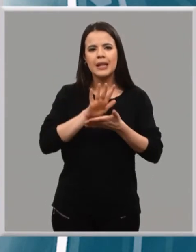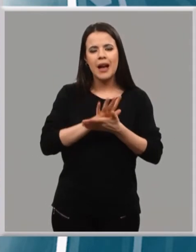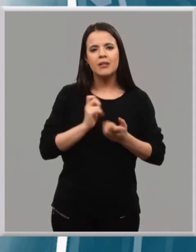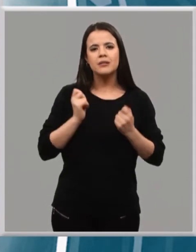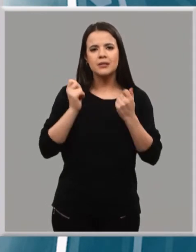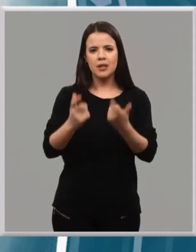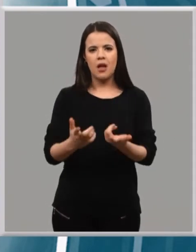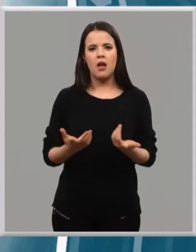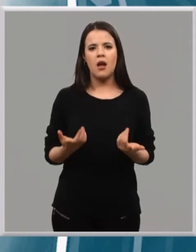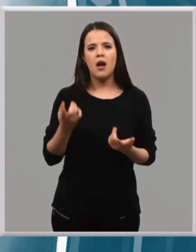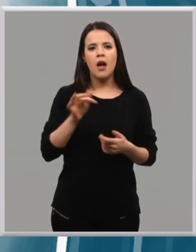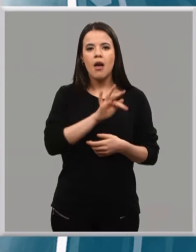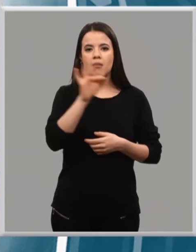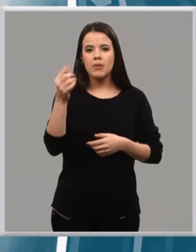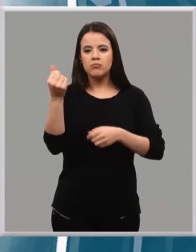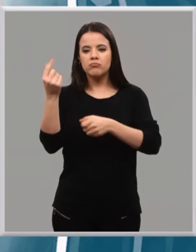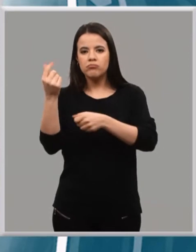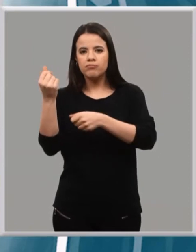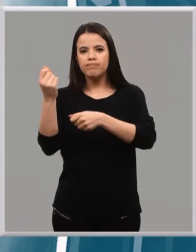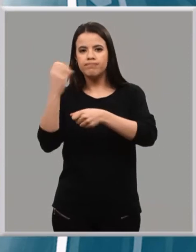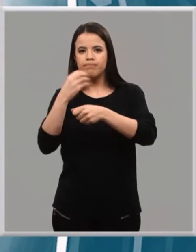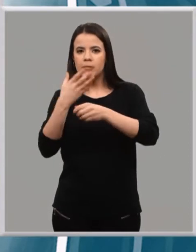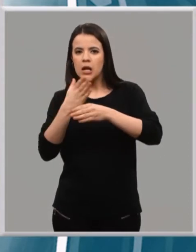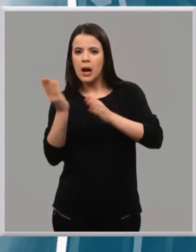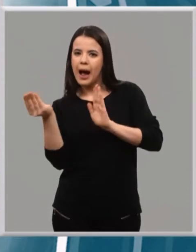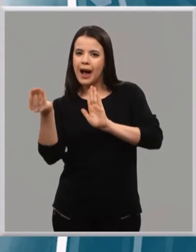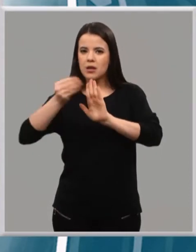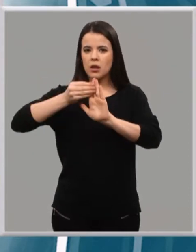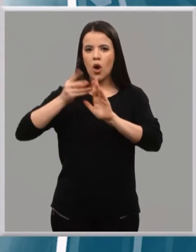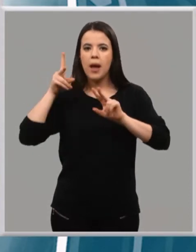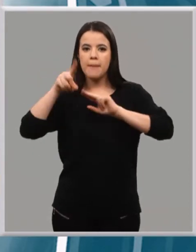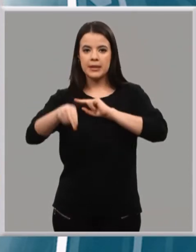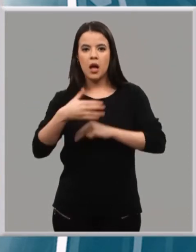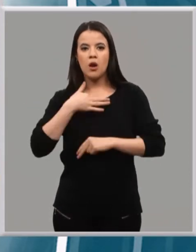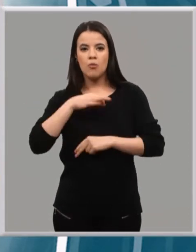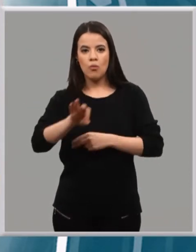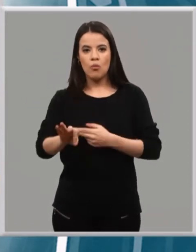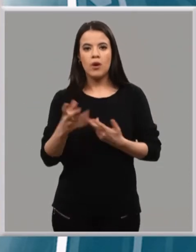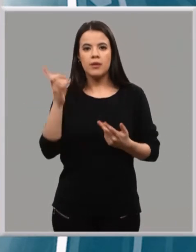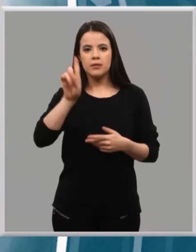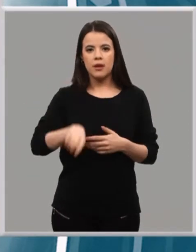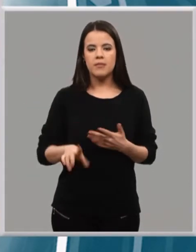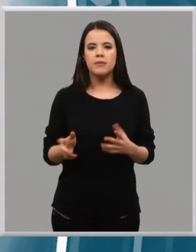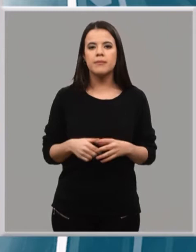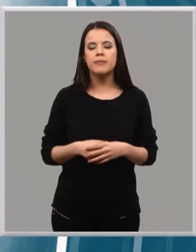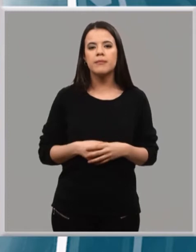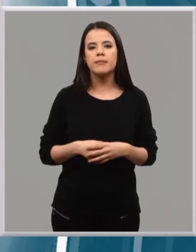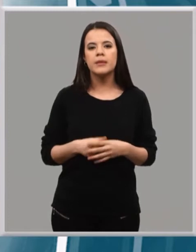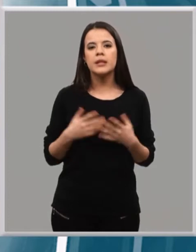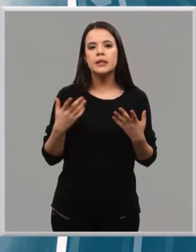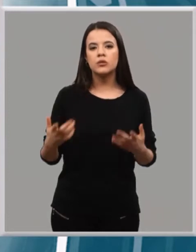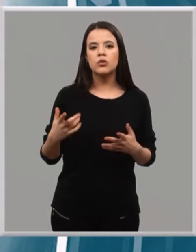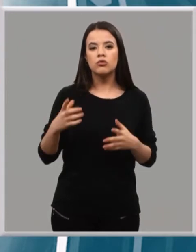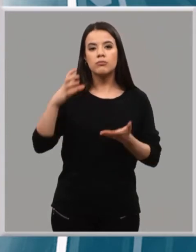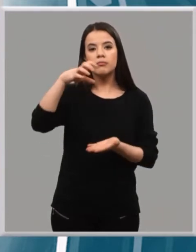se pueden evitar sobrecostes añadidos como pueden ser los producidos por el absentismo laboral. De ahí que la Plataforma,